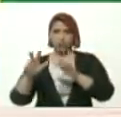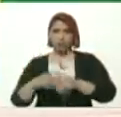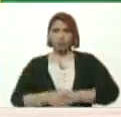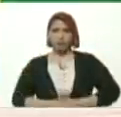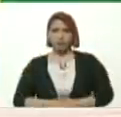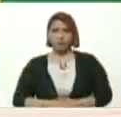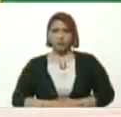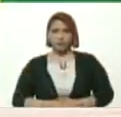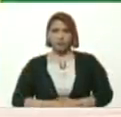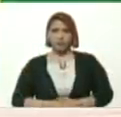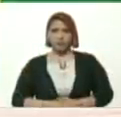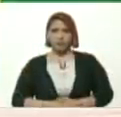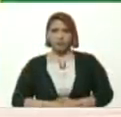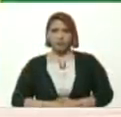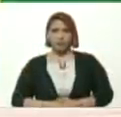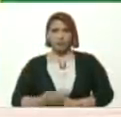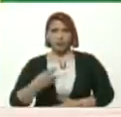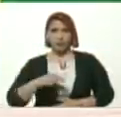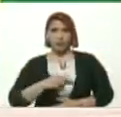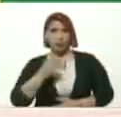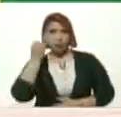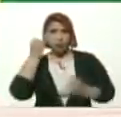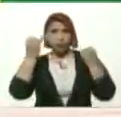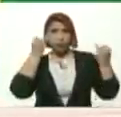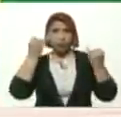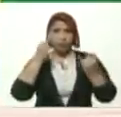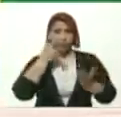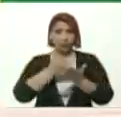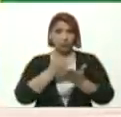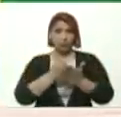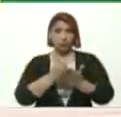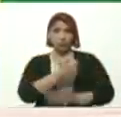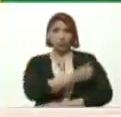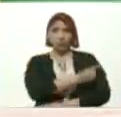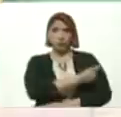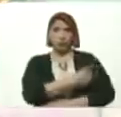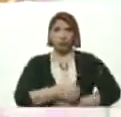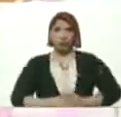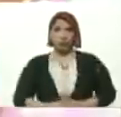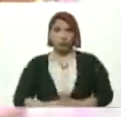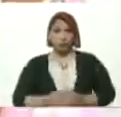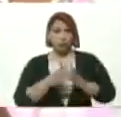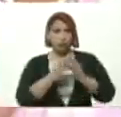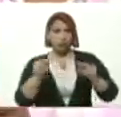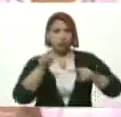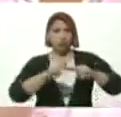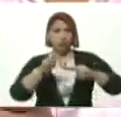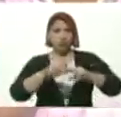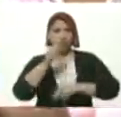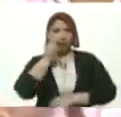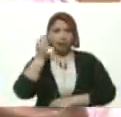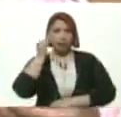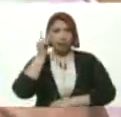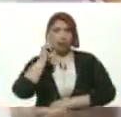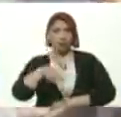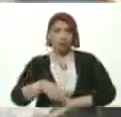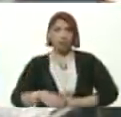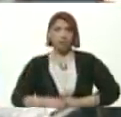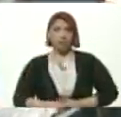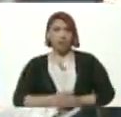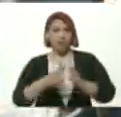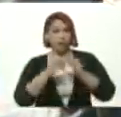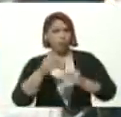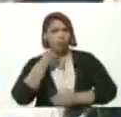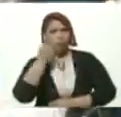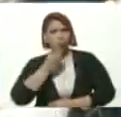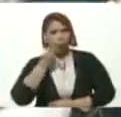Estamos en eso Porque es la idea Fíjense Vacunar Todos los niños Y niñas También Y todos los